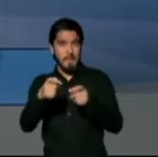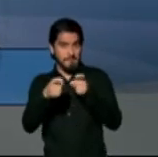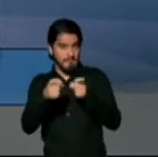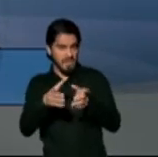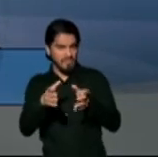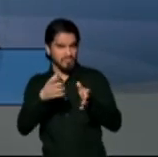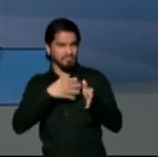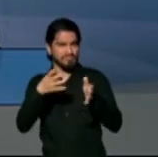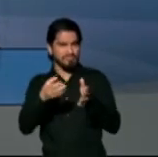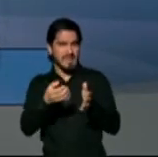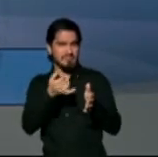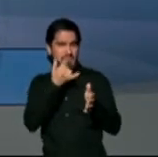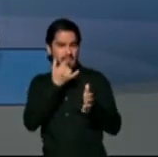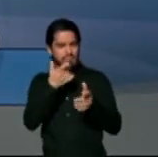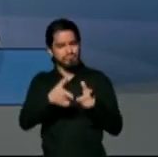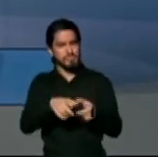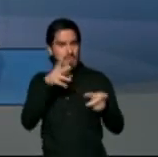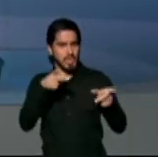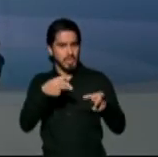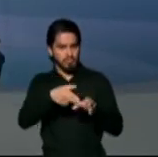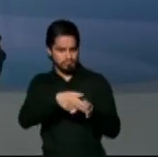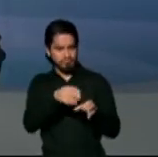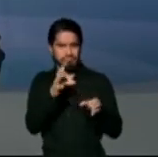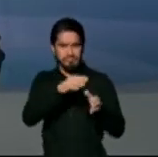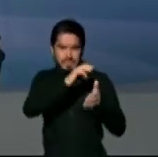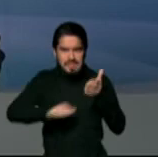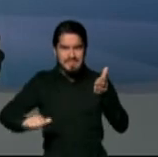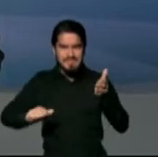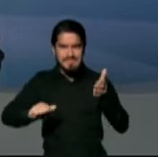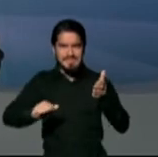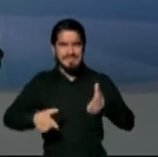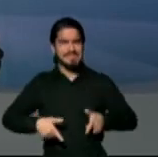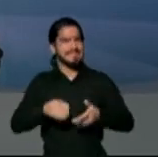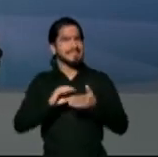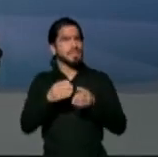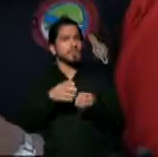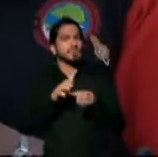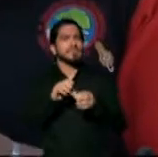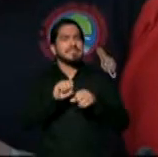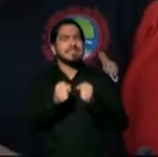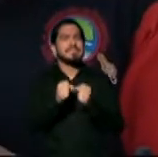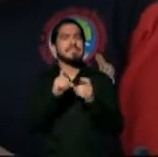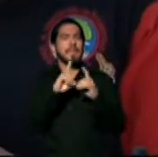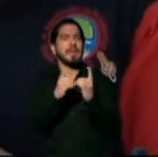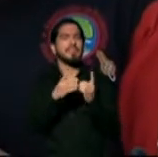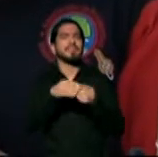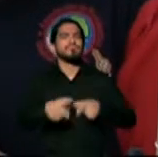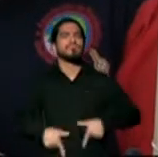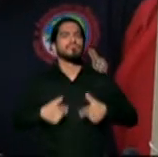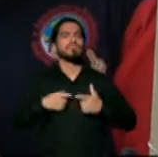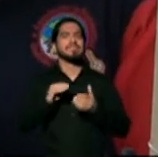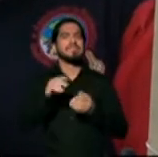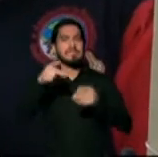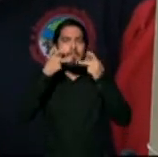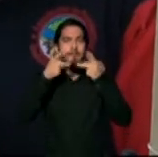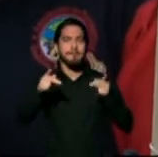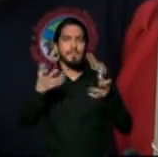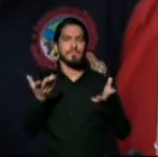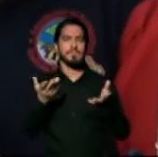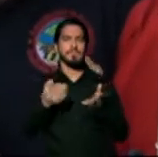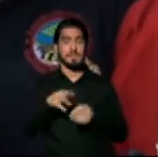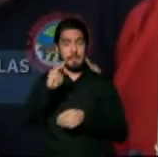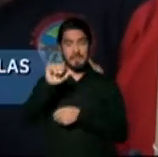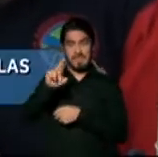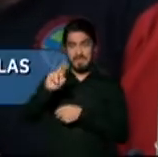ilegalmente los eliminó del sistema de vivienda pública félix alemán con la historia mirta colón es la presidenta de la asociación de